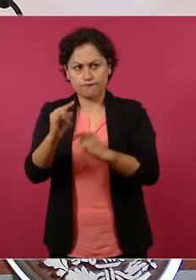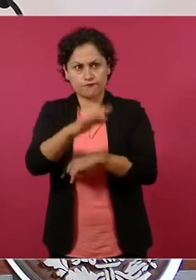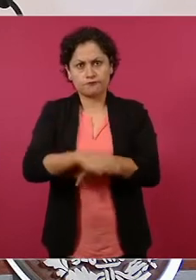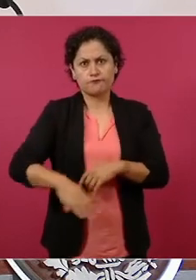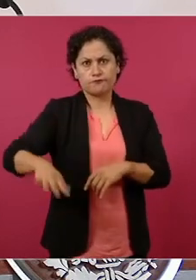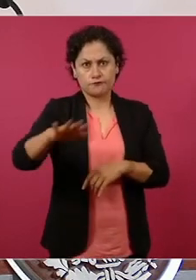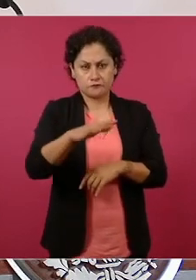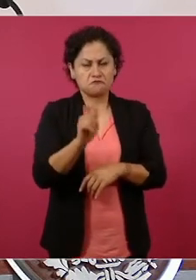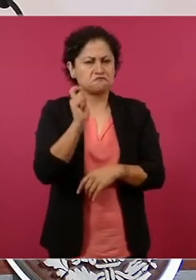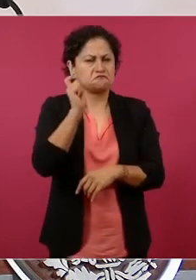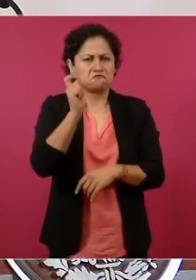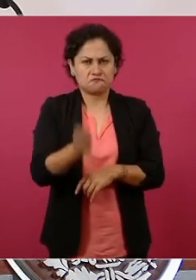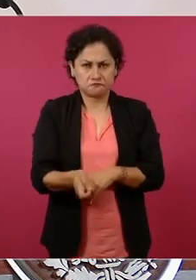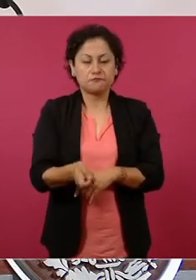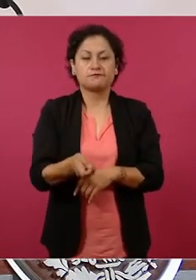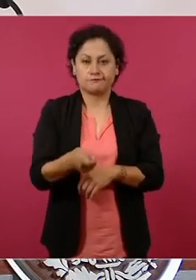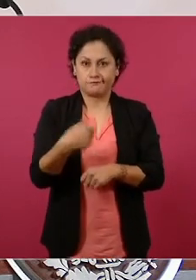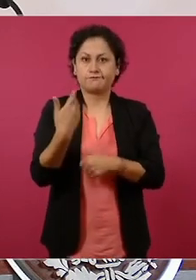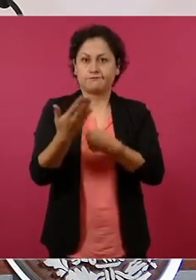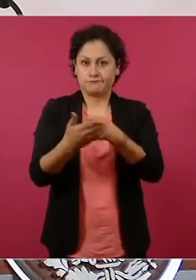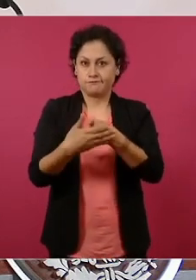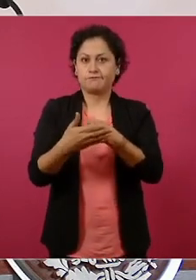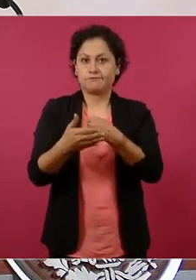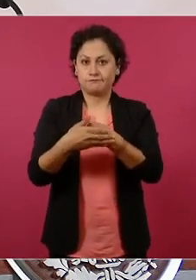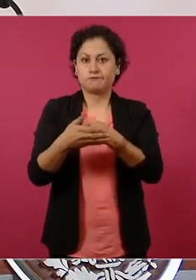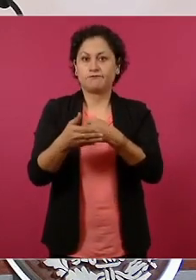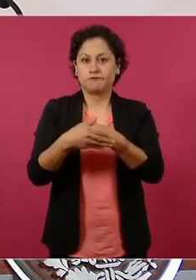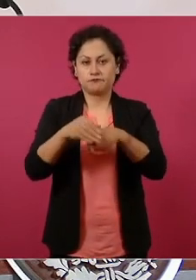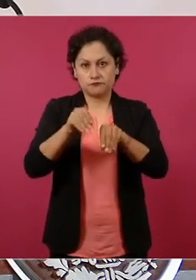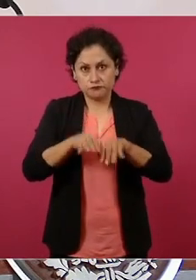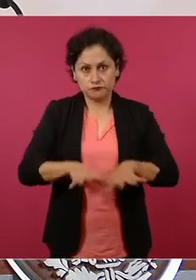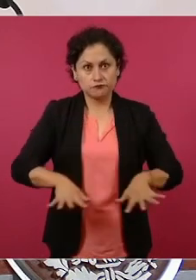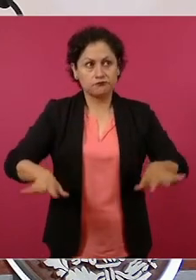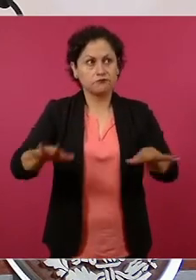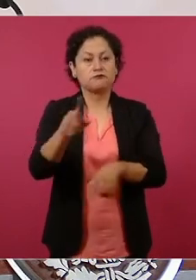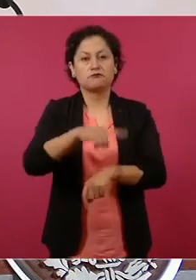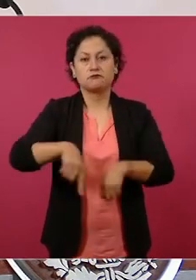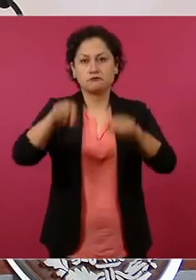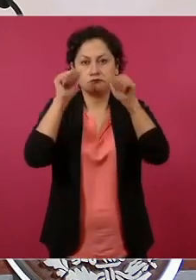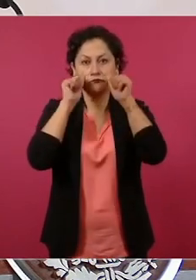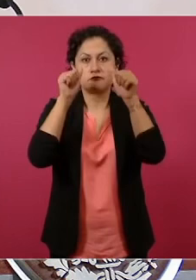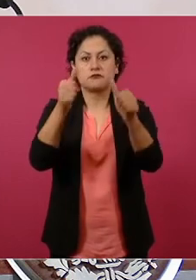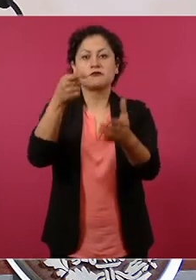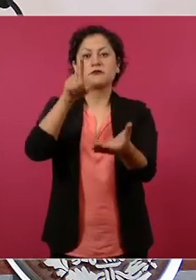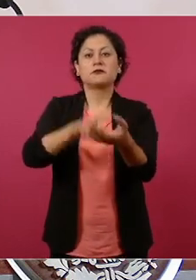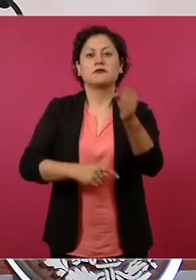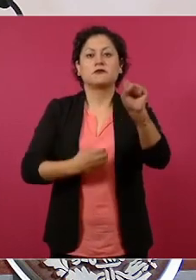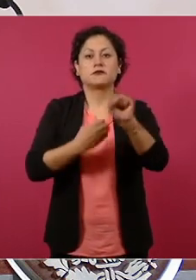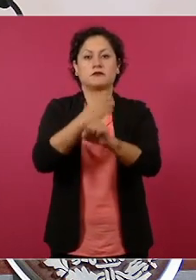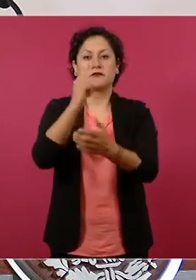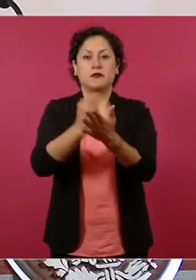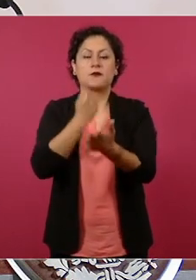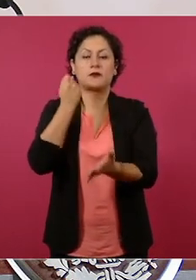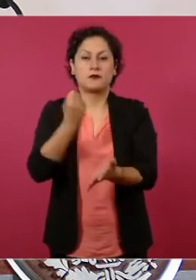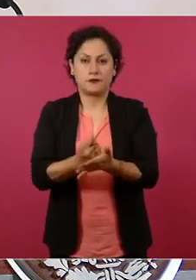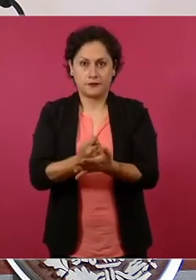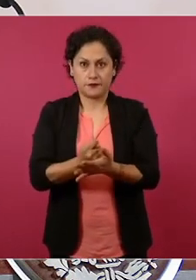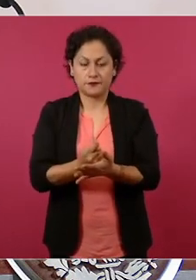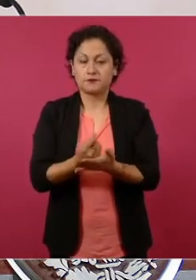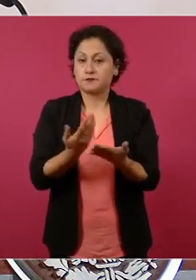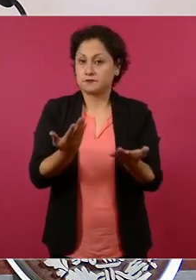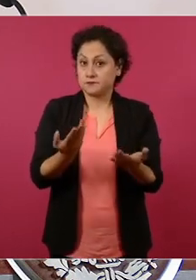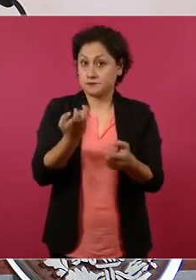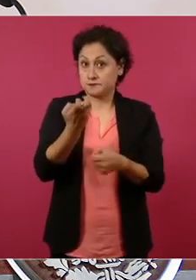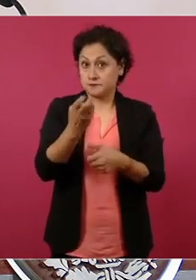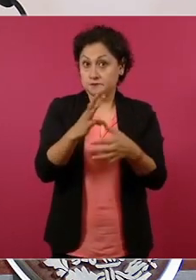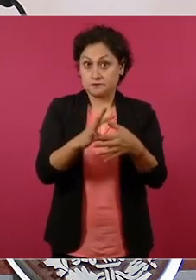despliegue, la atención que vamos a tener, bueno, que ya estamos teniendo en el estado de Tamaulipas. Vamos a informar